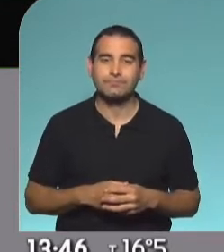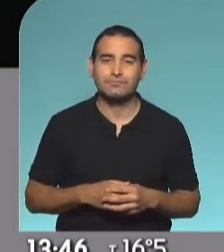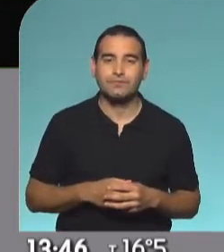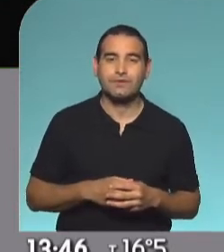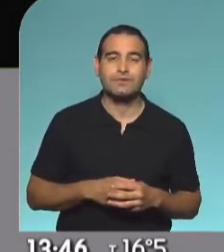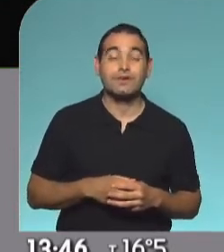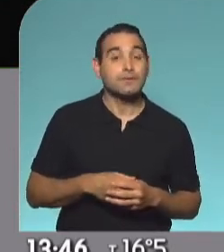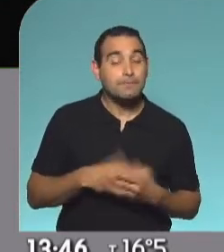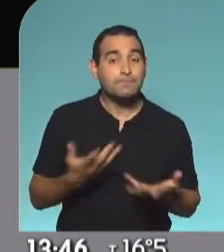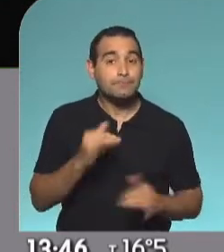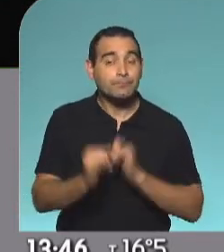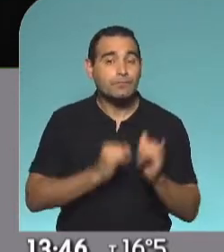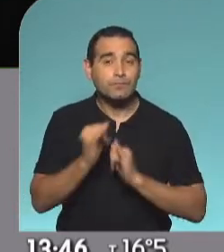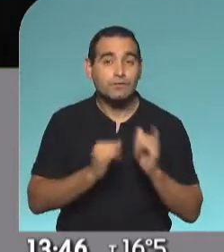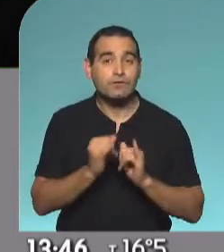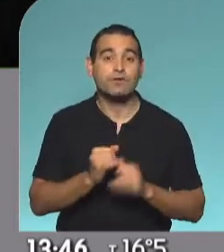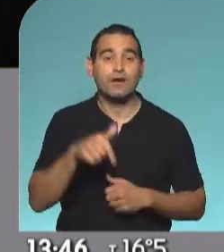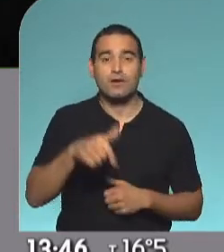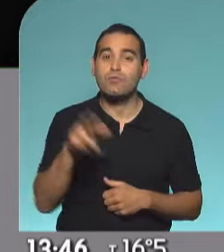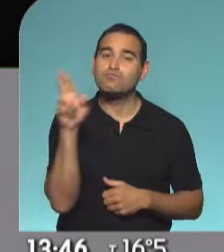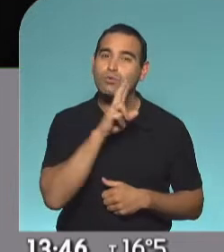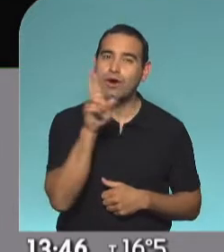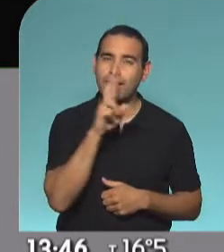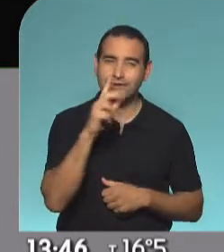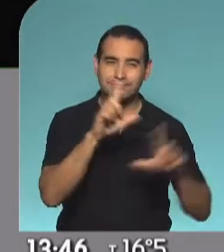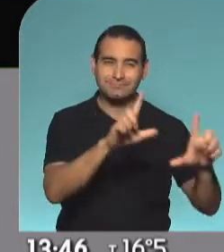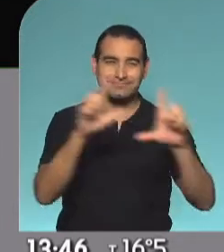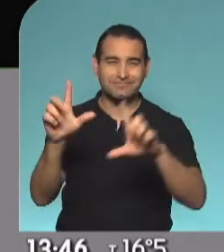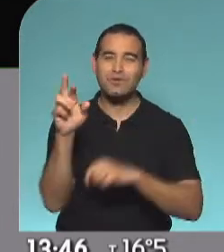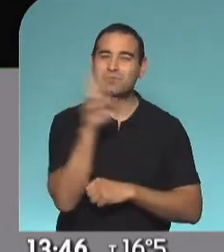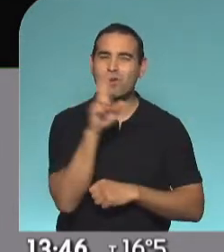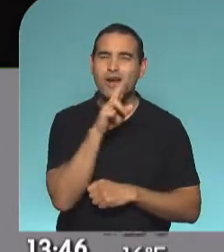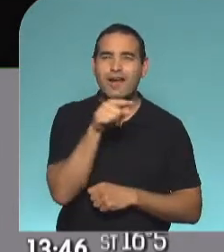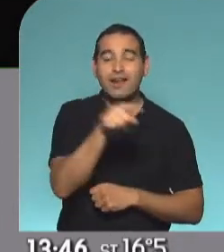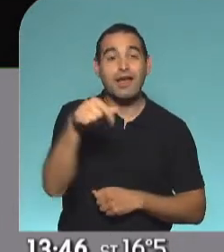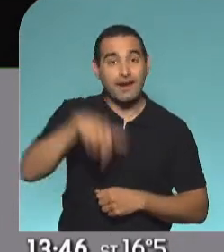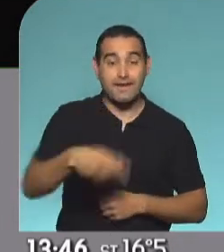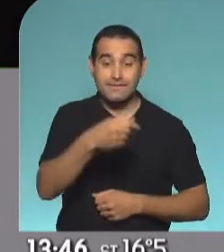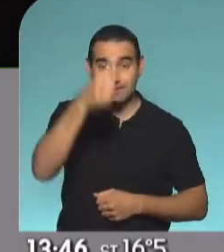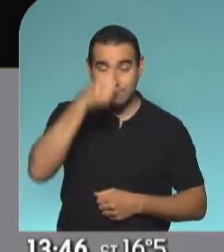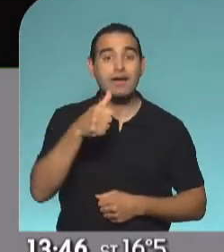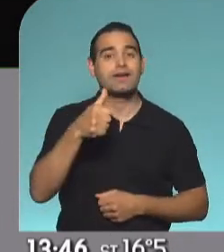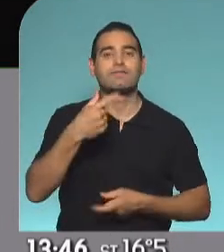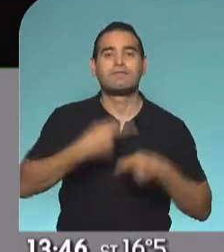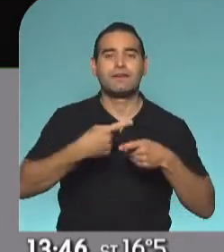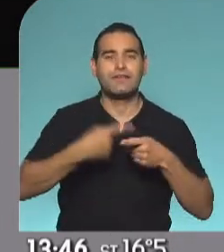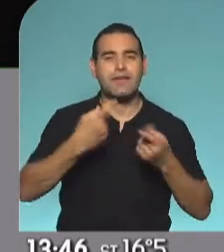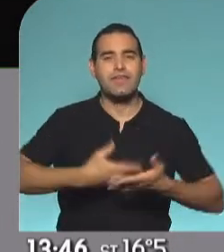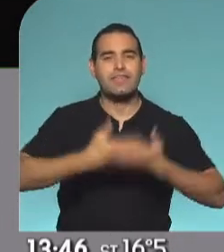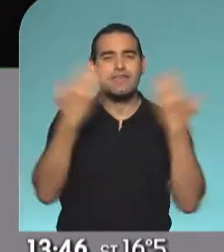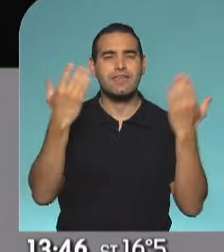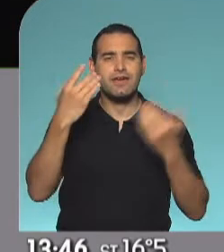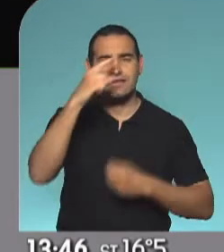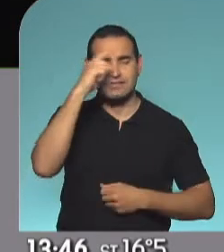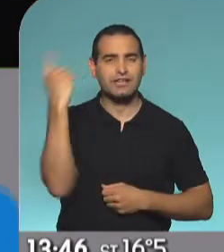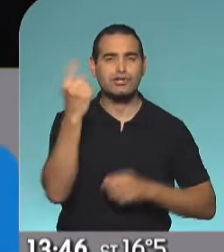de su partida. Bueno, estamos coronada por esas mujeres, debo decirte, Silvia, que este fin de semana se celebra el Día Internacional